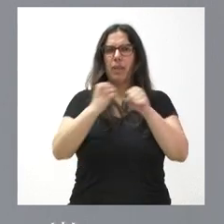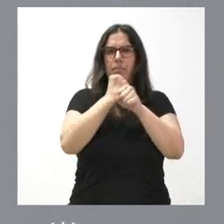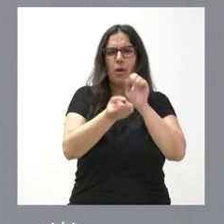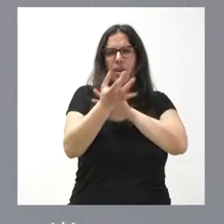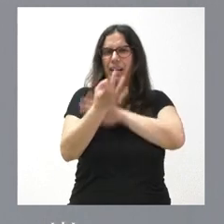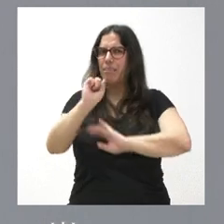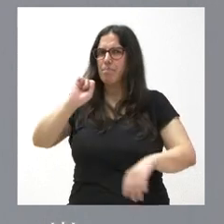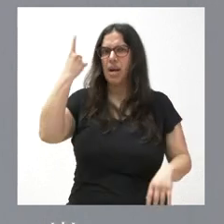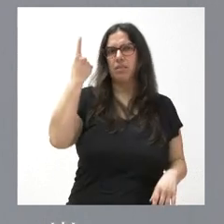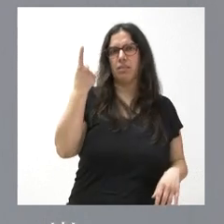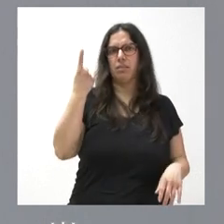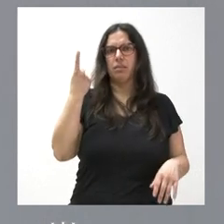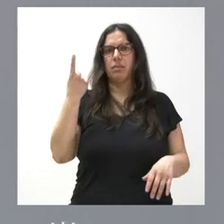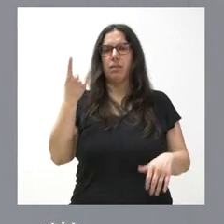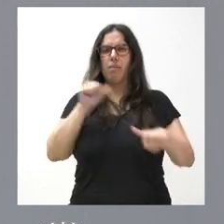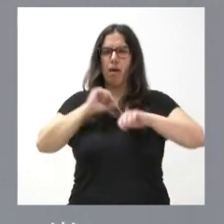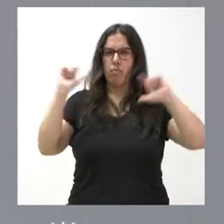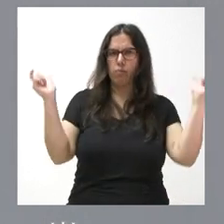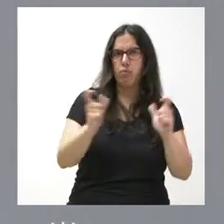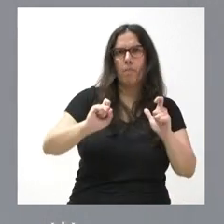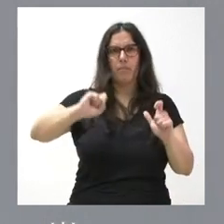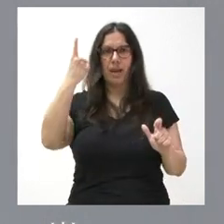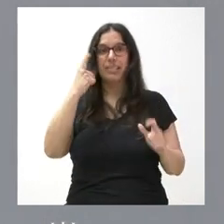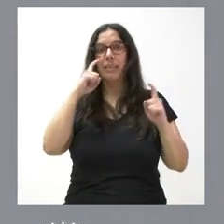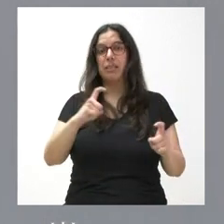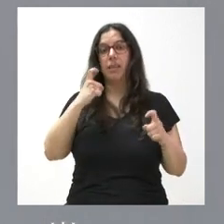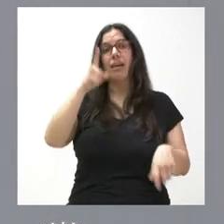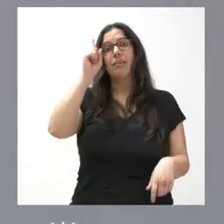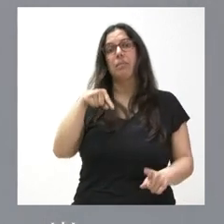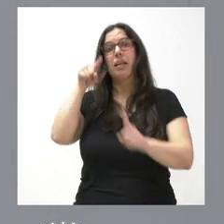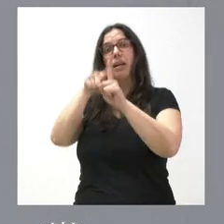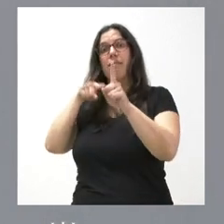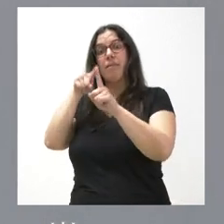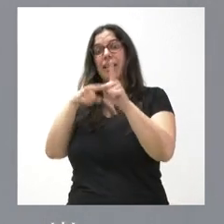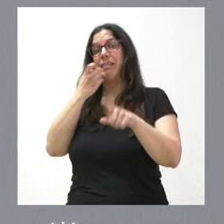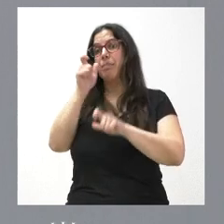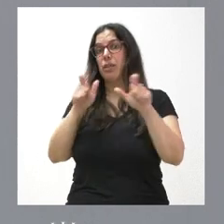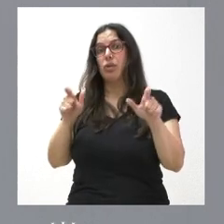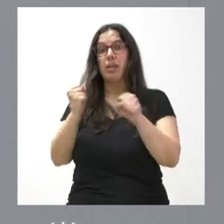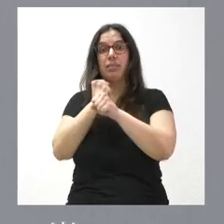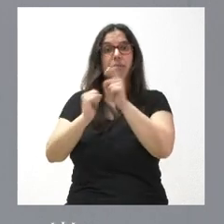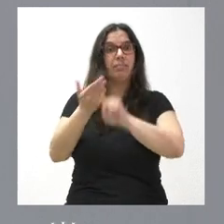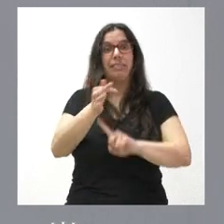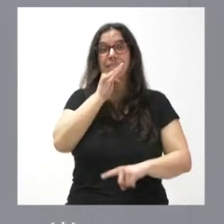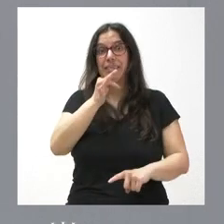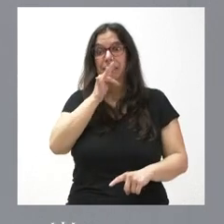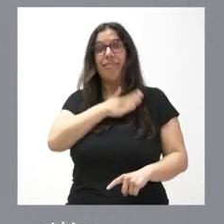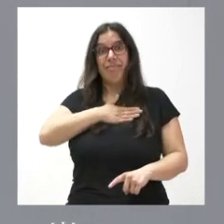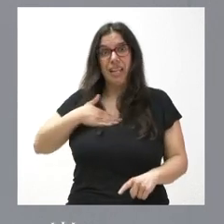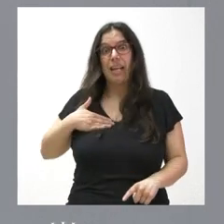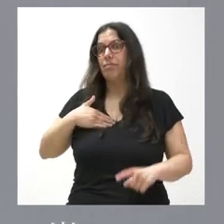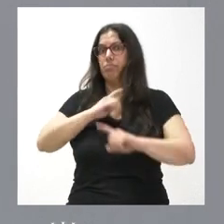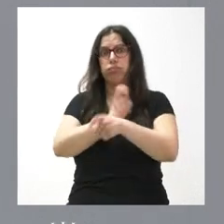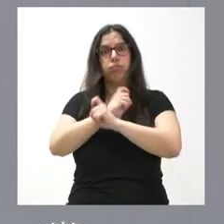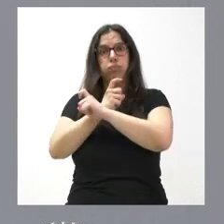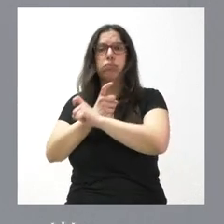creando, en donde más está bajando el paro. Pero también ser referente en cuanto a la protección social de las personas que, queriendo tener un puesto de trabajo,